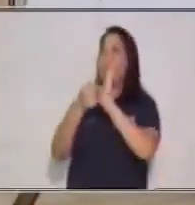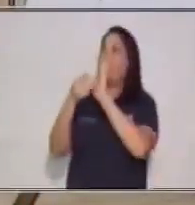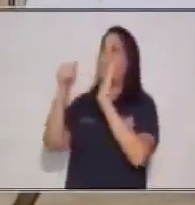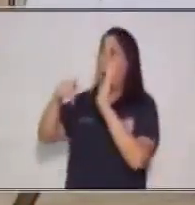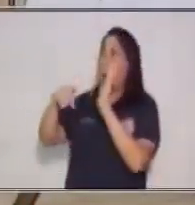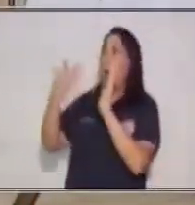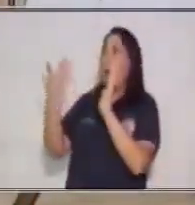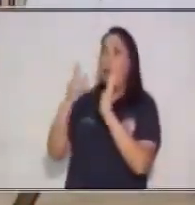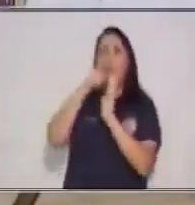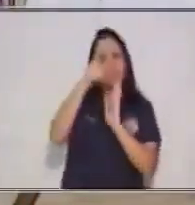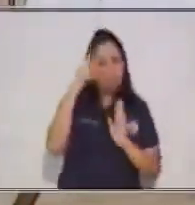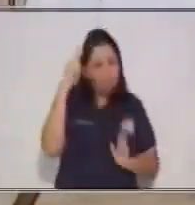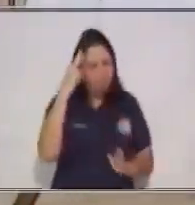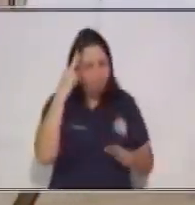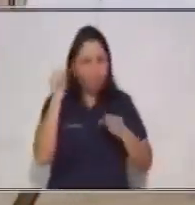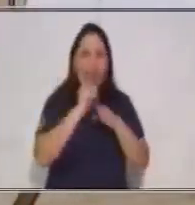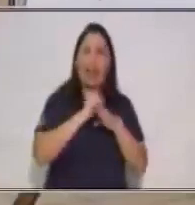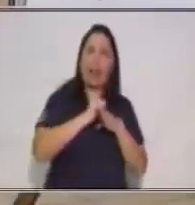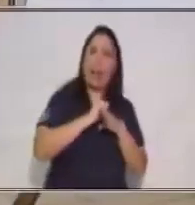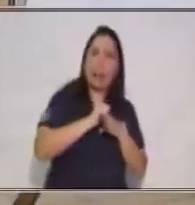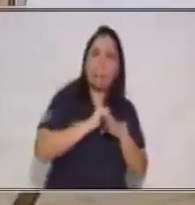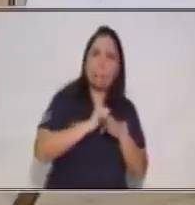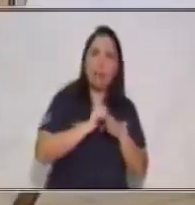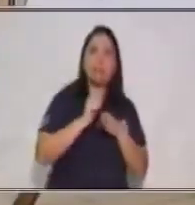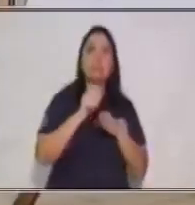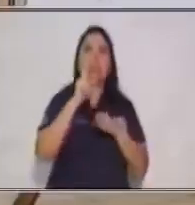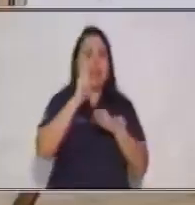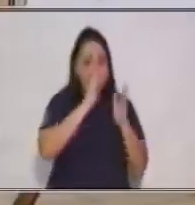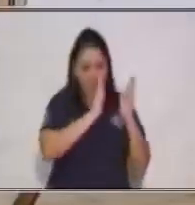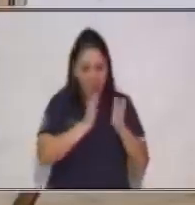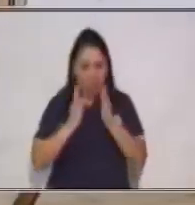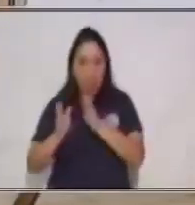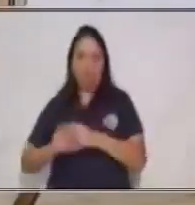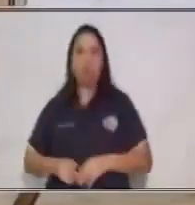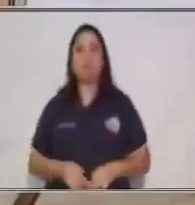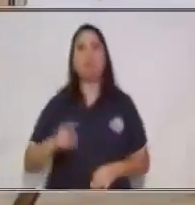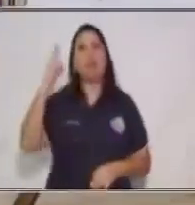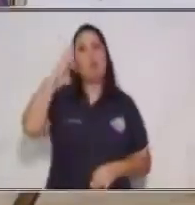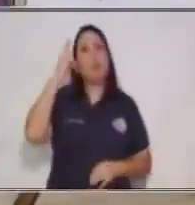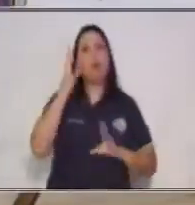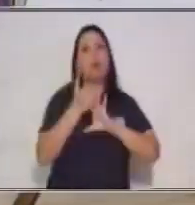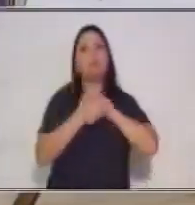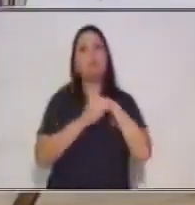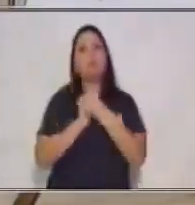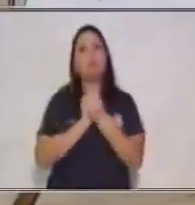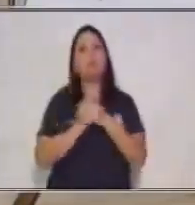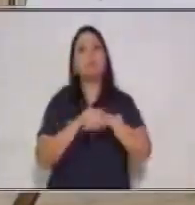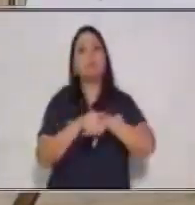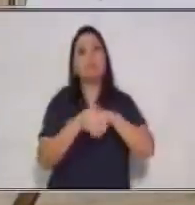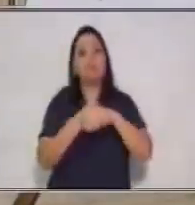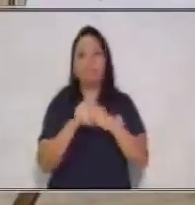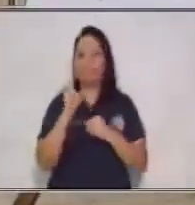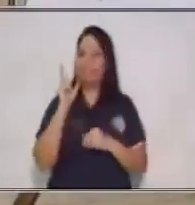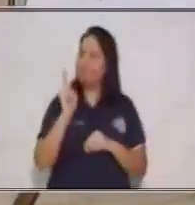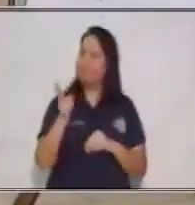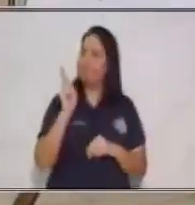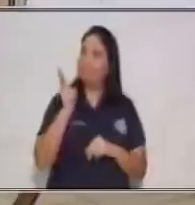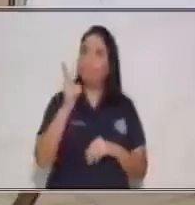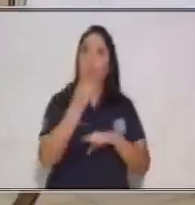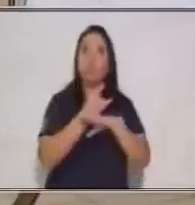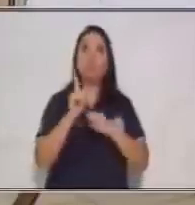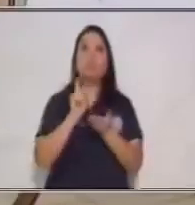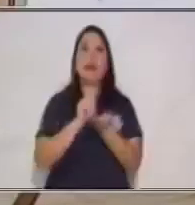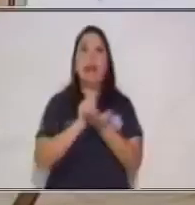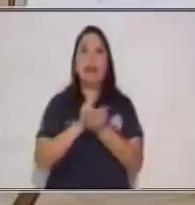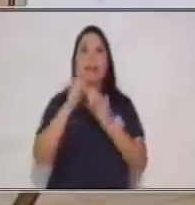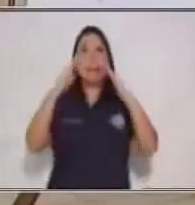y trabaja tu portafolio con un orden. Te recuerdo que laves constantemente tus manos y quédate